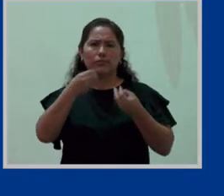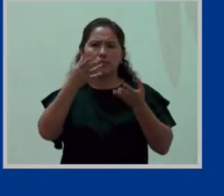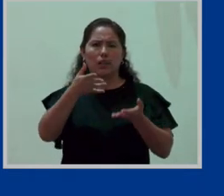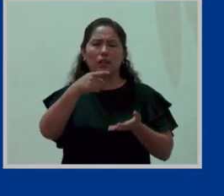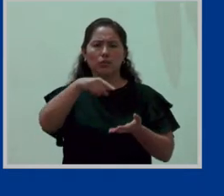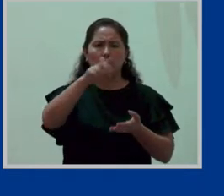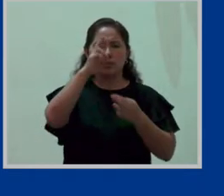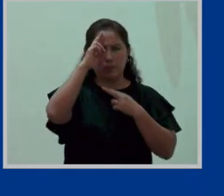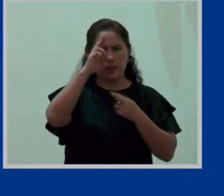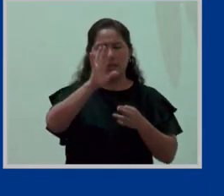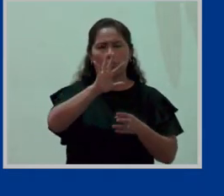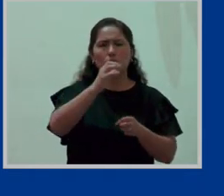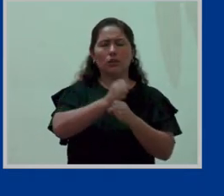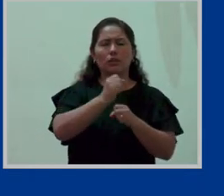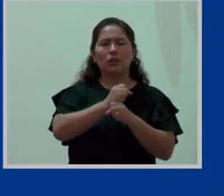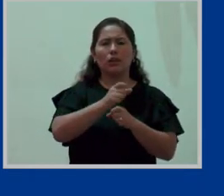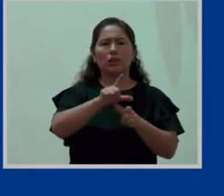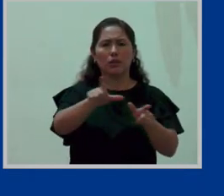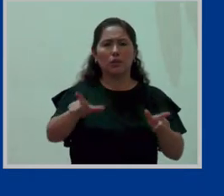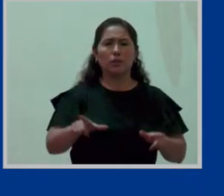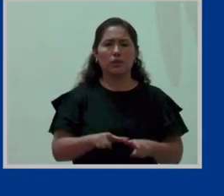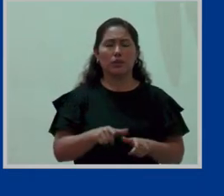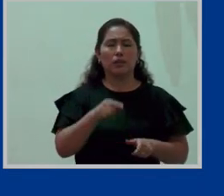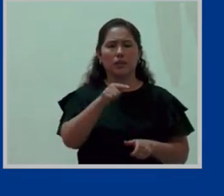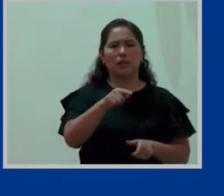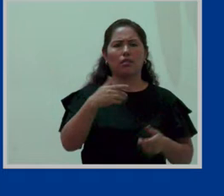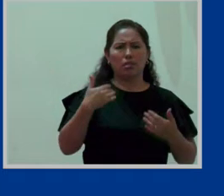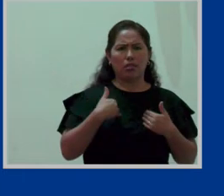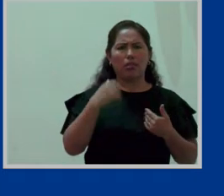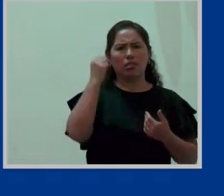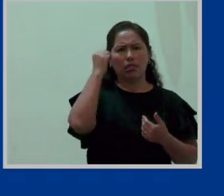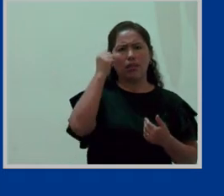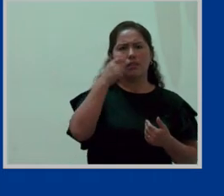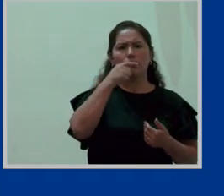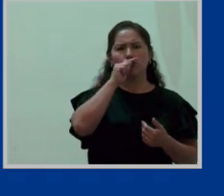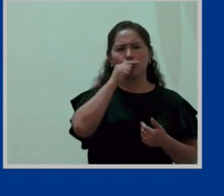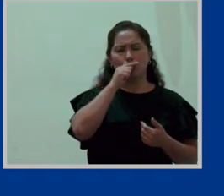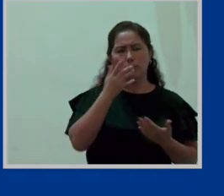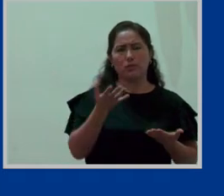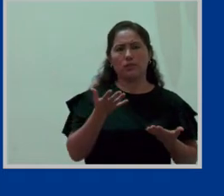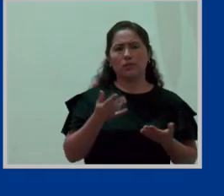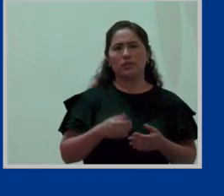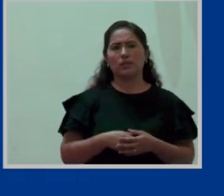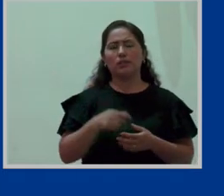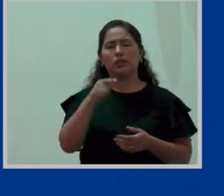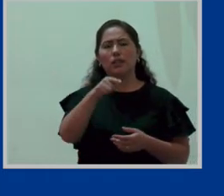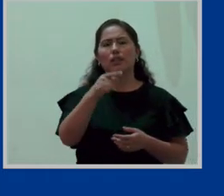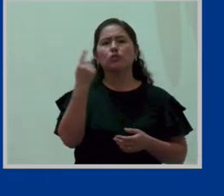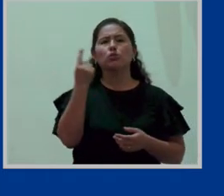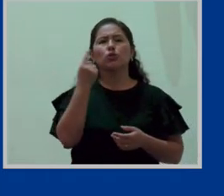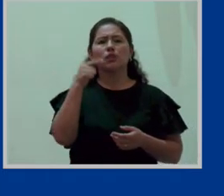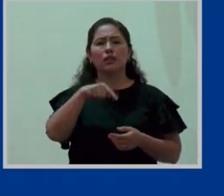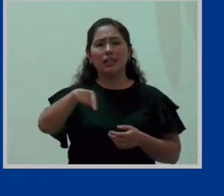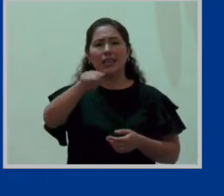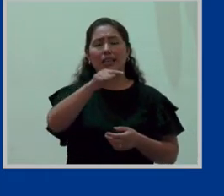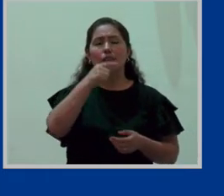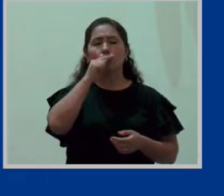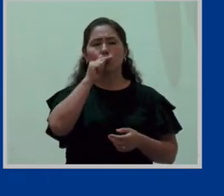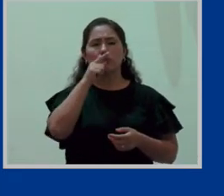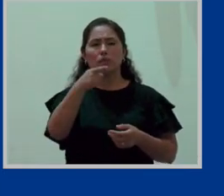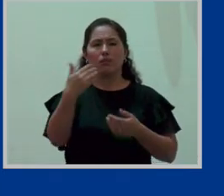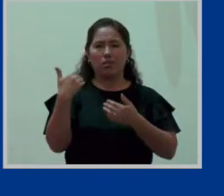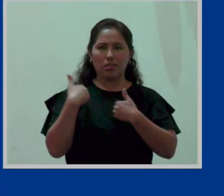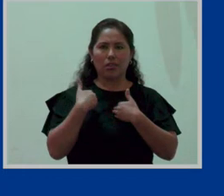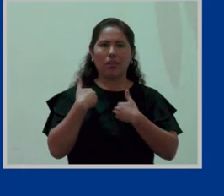hay que respetar en el mercado laboral aquellos derechos que tienen las mujeres como sujeto de derecho y que solamente ellas lo tienen